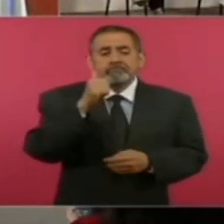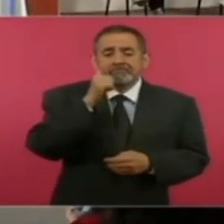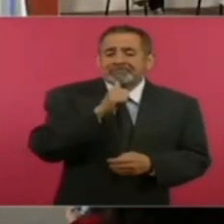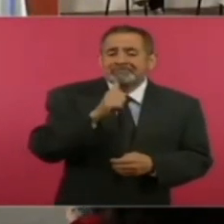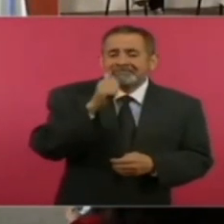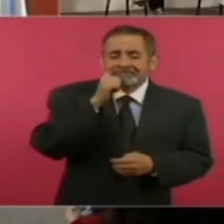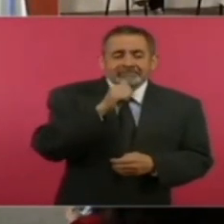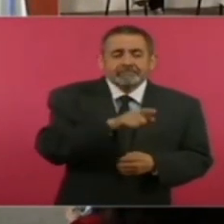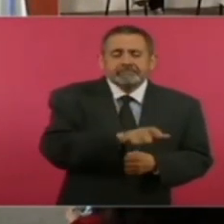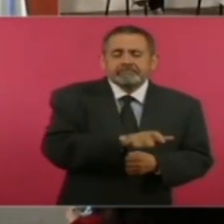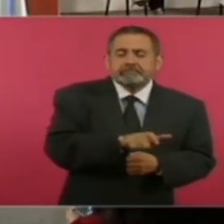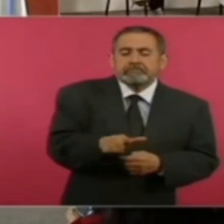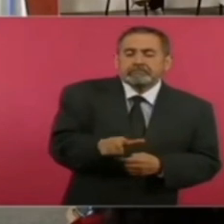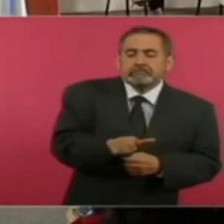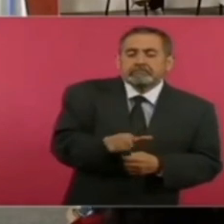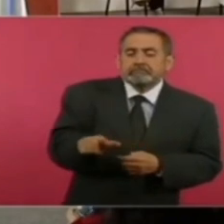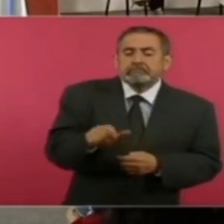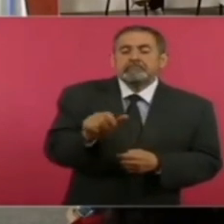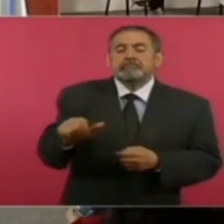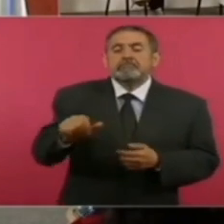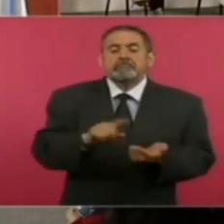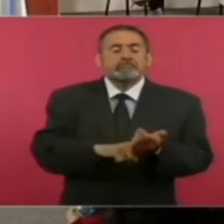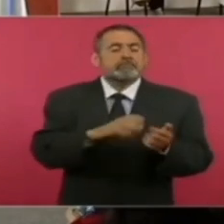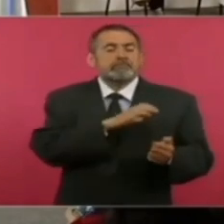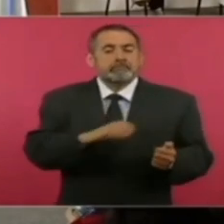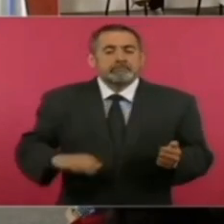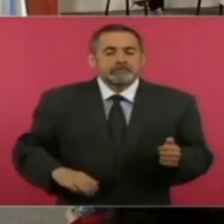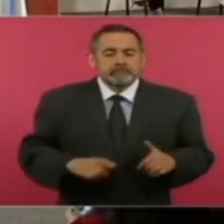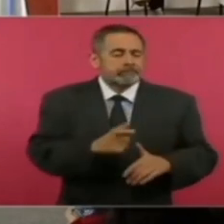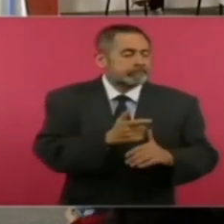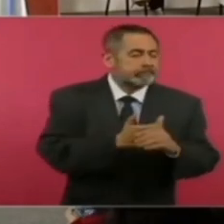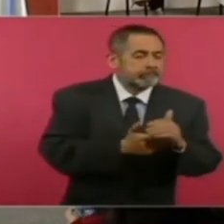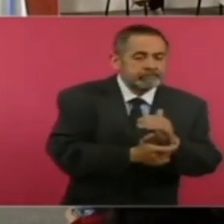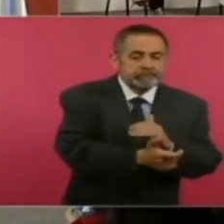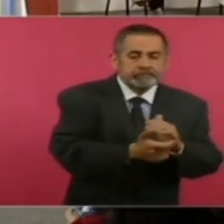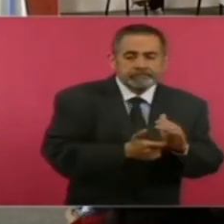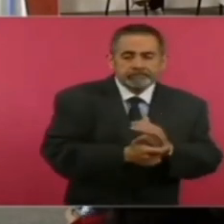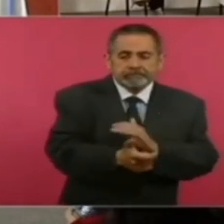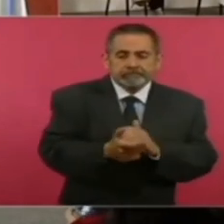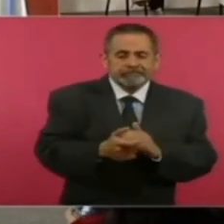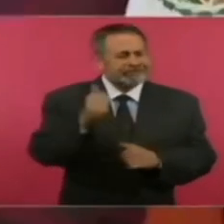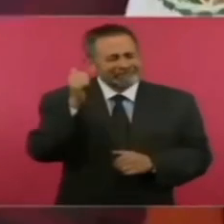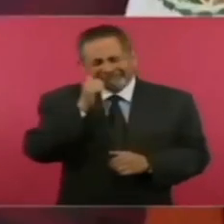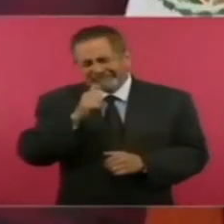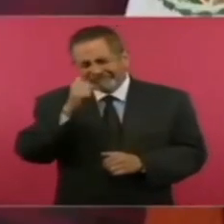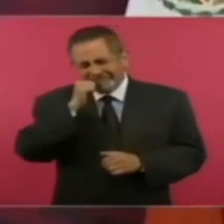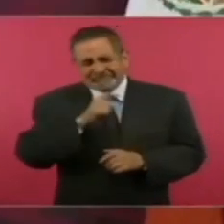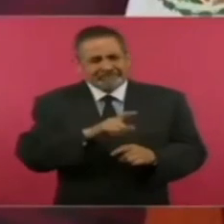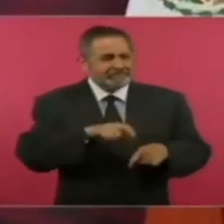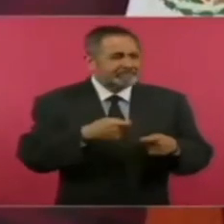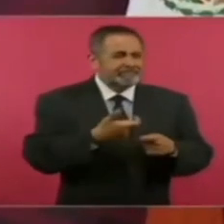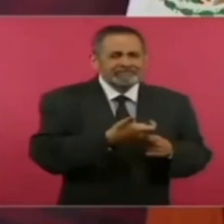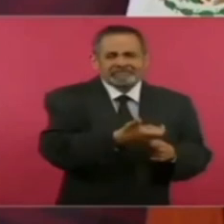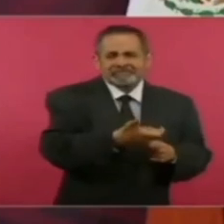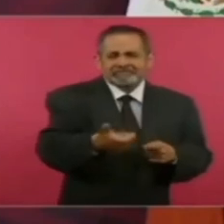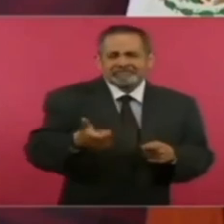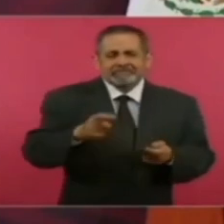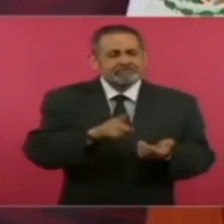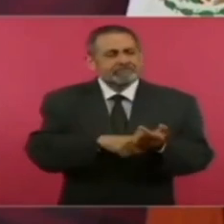a los candidatos del bloque conservador antes